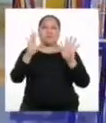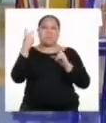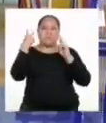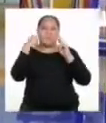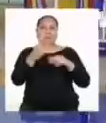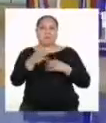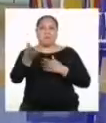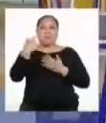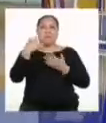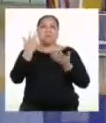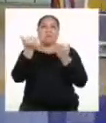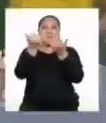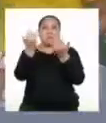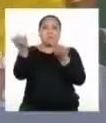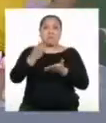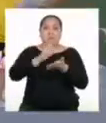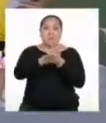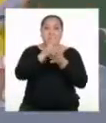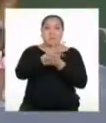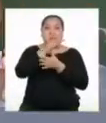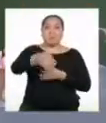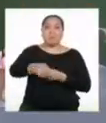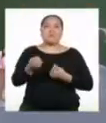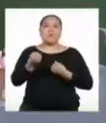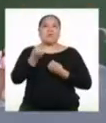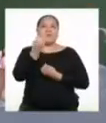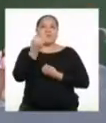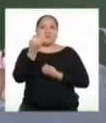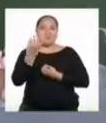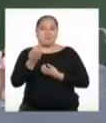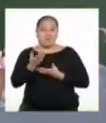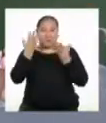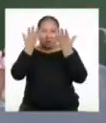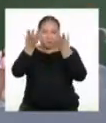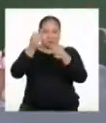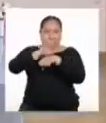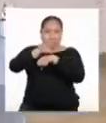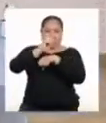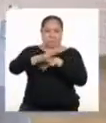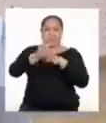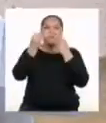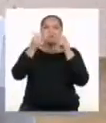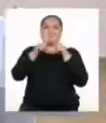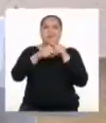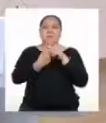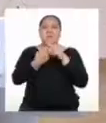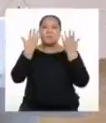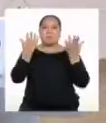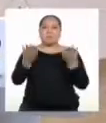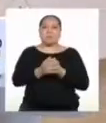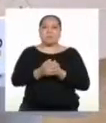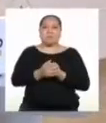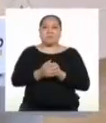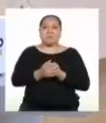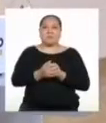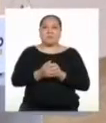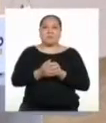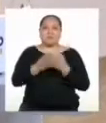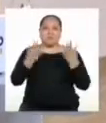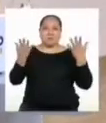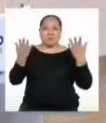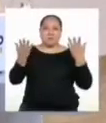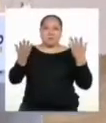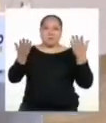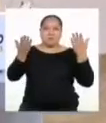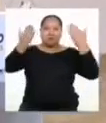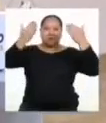si quieren, traigan ahorita mismo una hoja y yo les doy algunas recomendaciones de cómo empezar. Tienen que tener un corte de aquí.